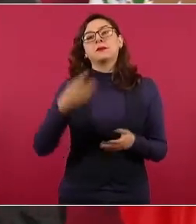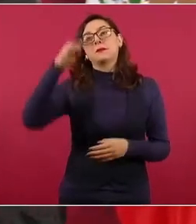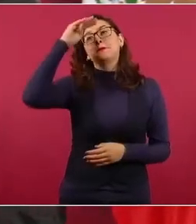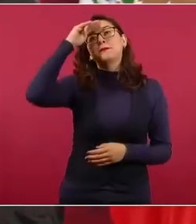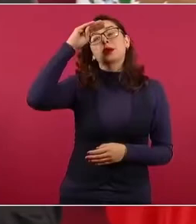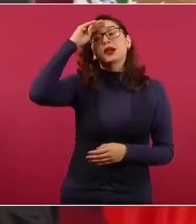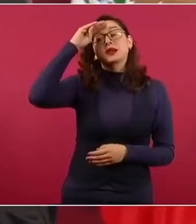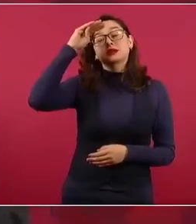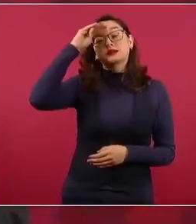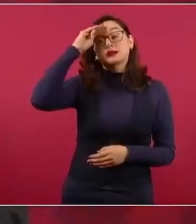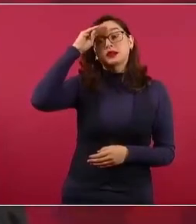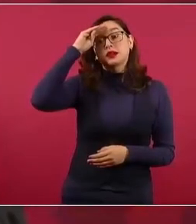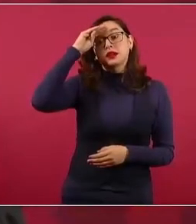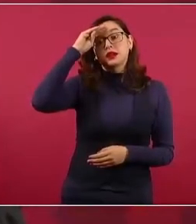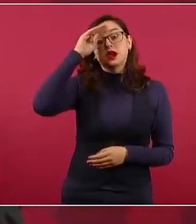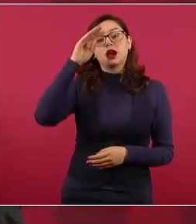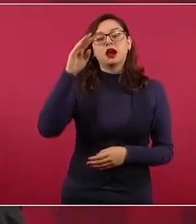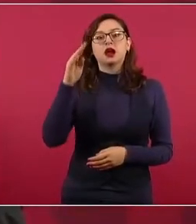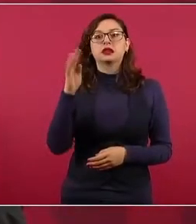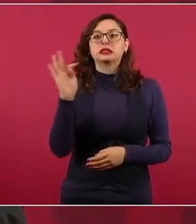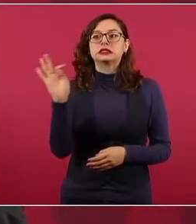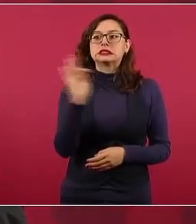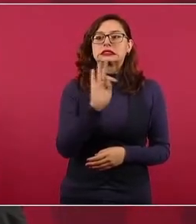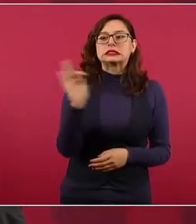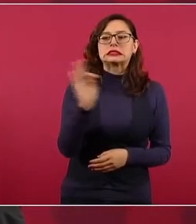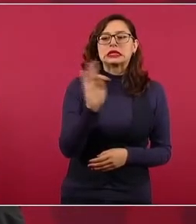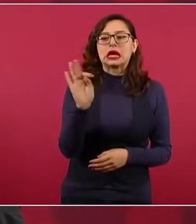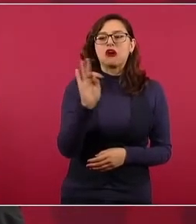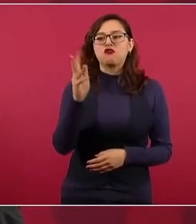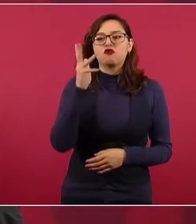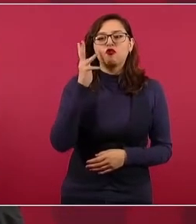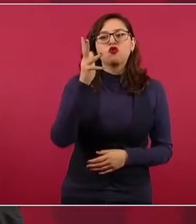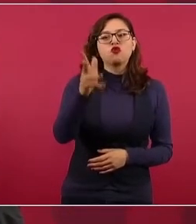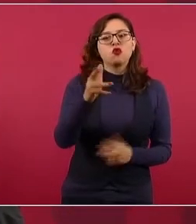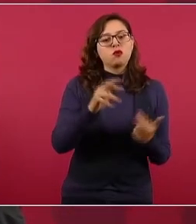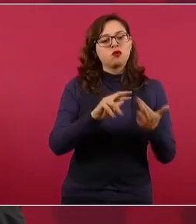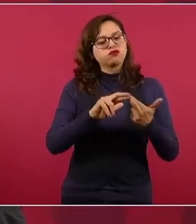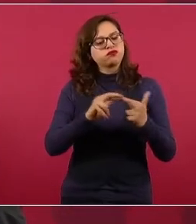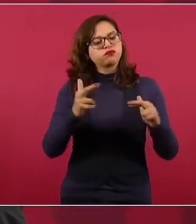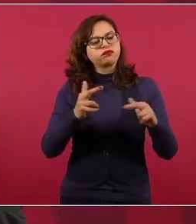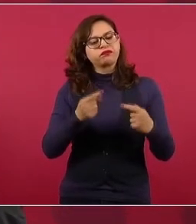que no vamos a distanciarnos.